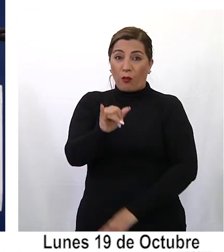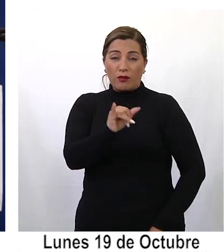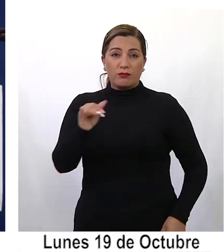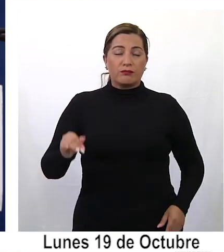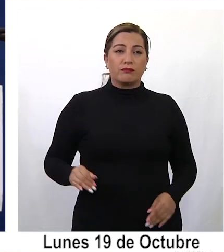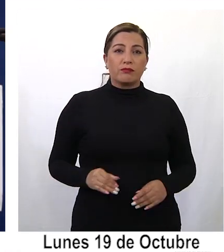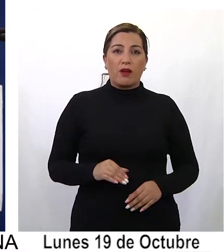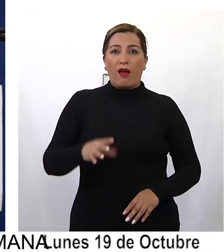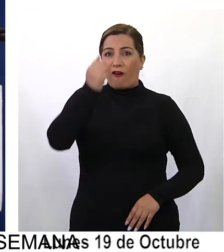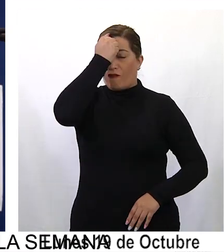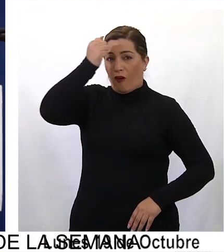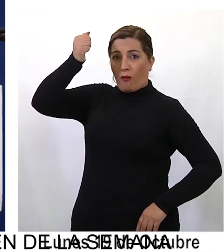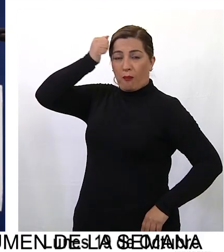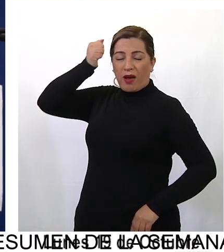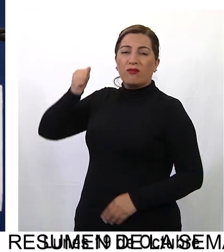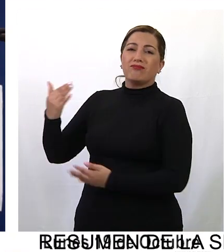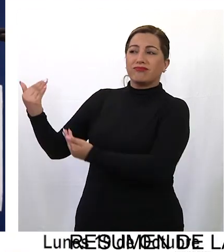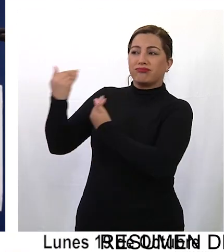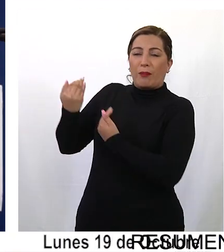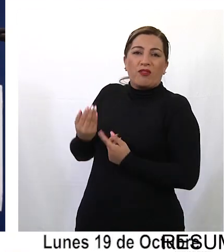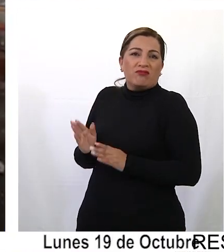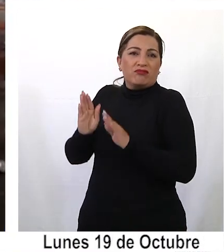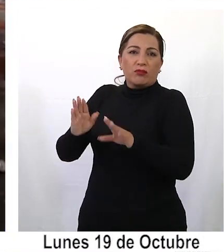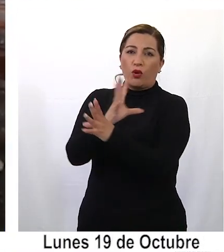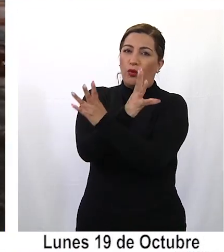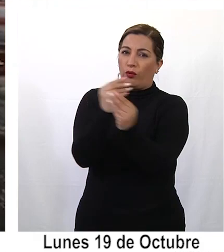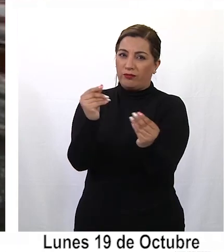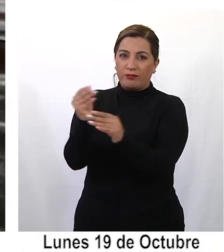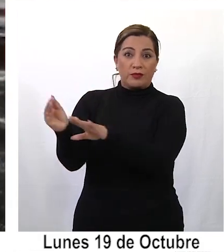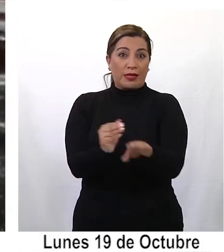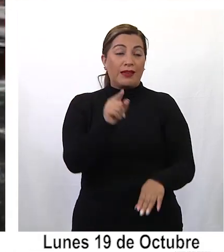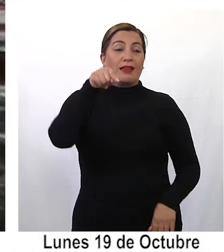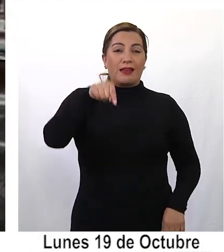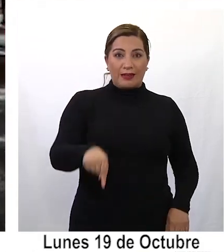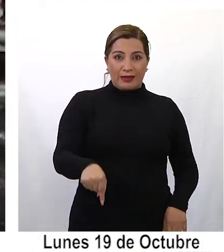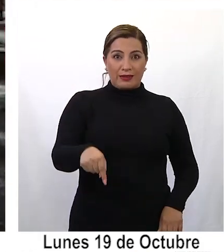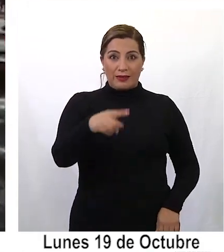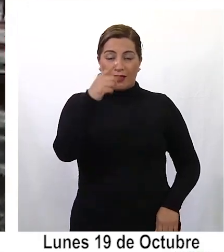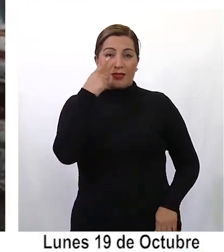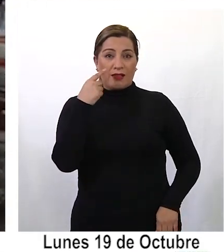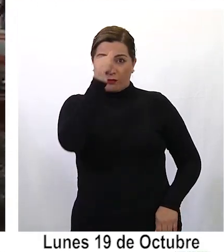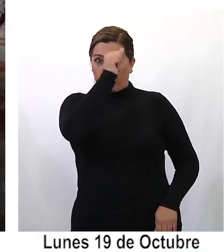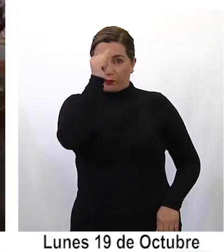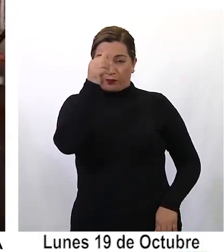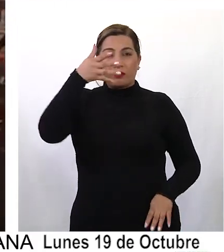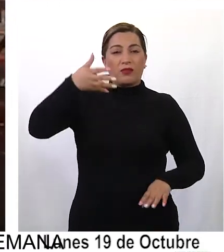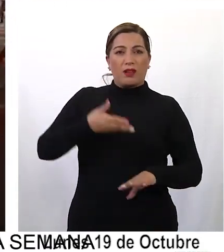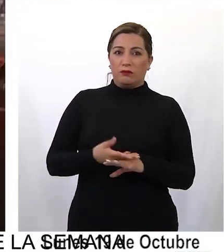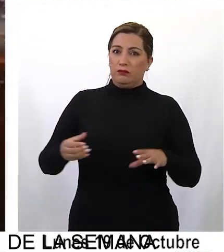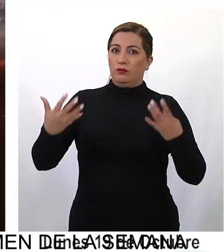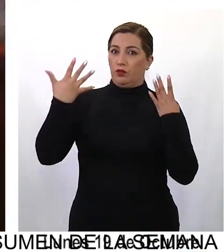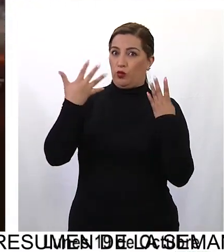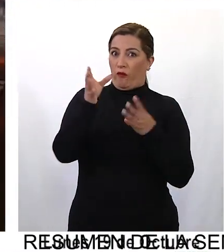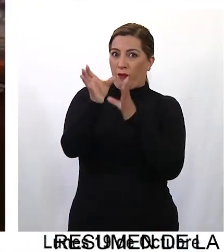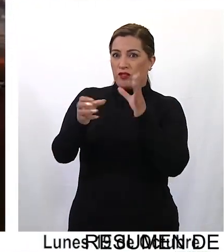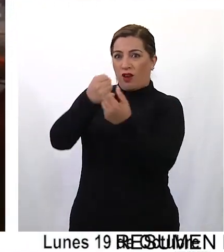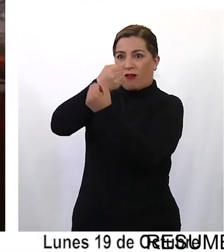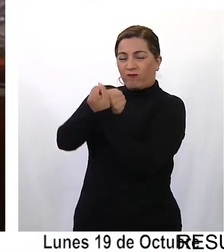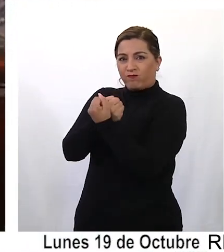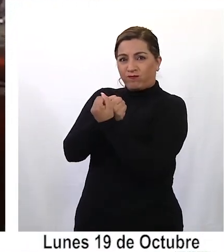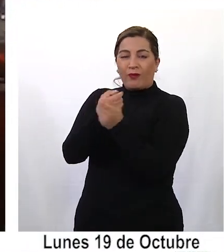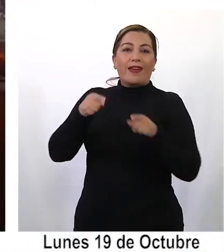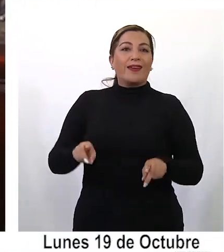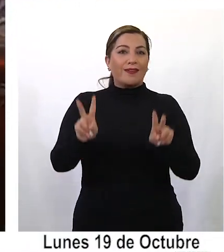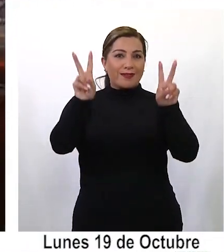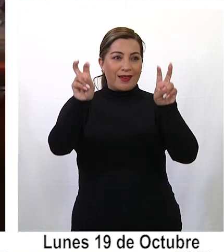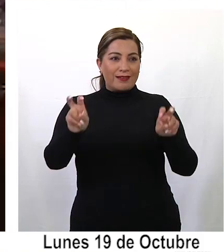apoyo de bomberos se logró extinguir totalmente. Durante la jornada de este domingo, resultaron nueve personas detenidas en el